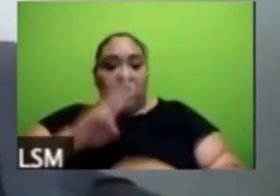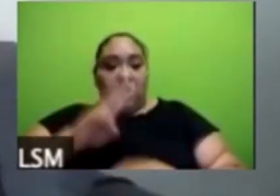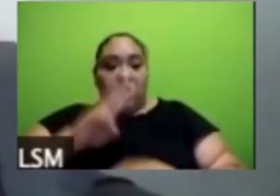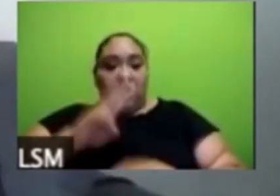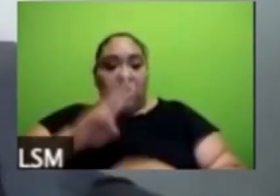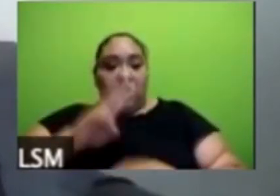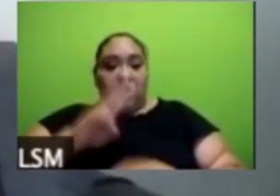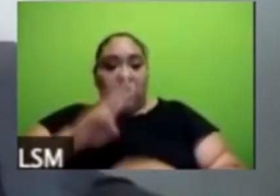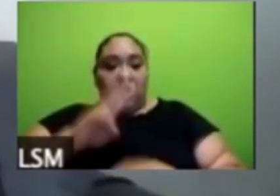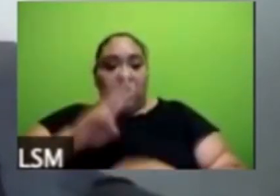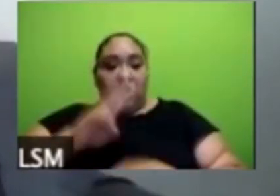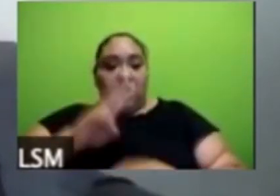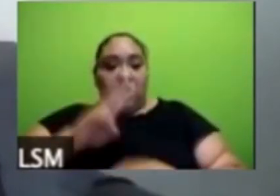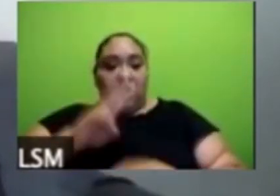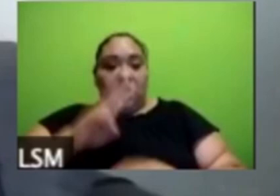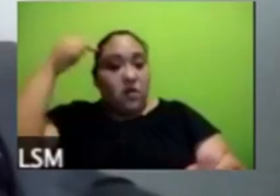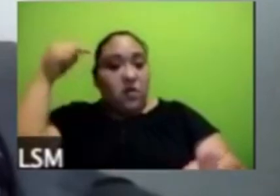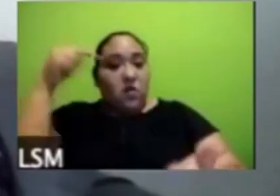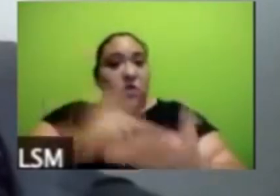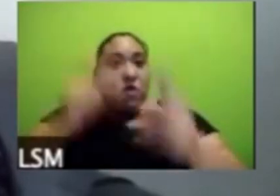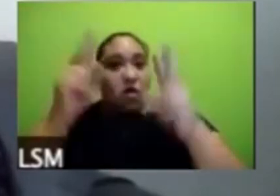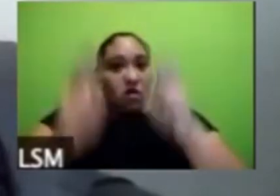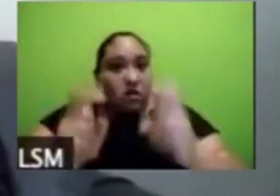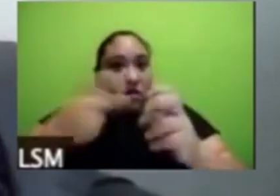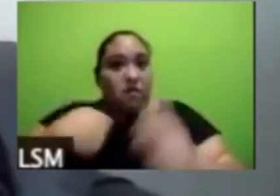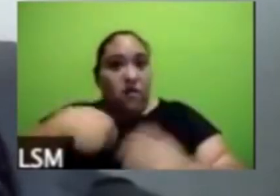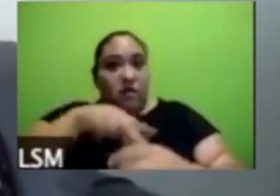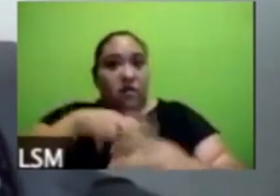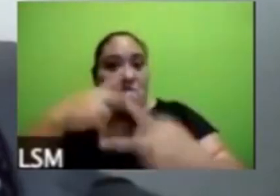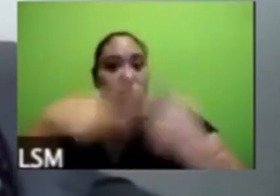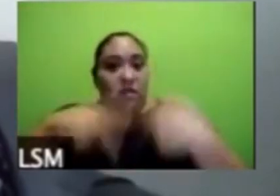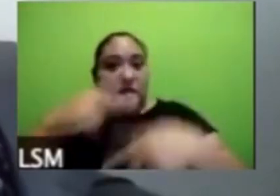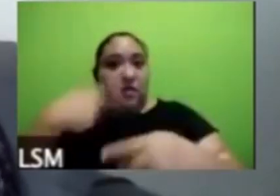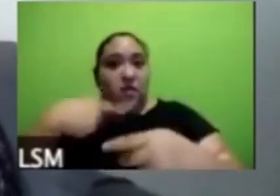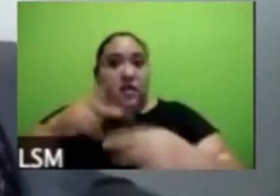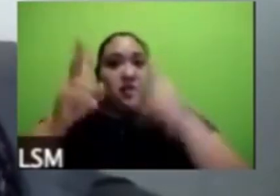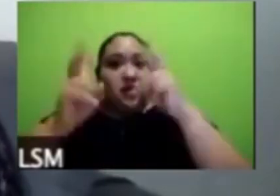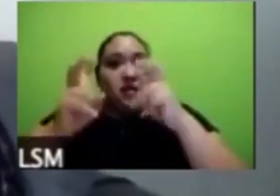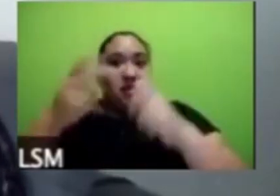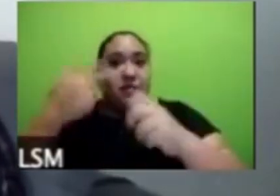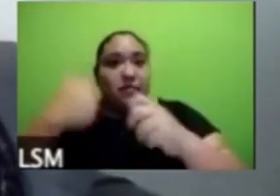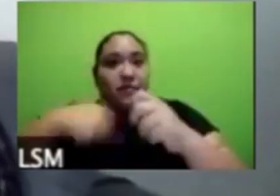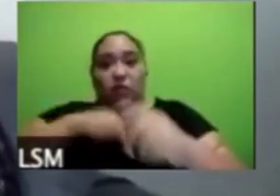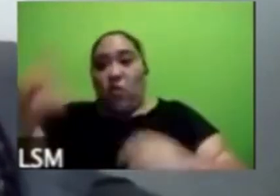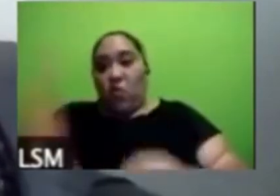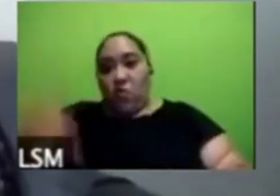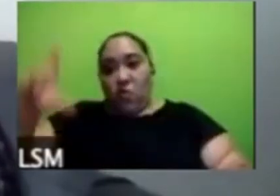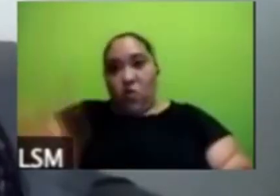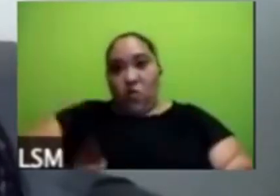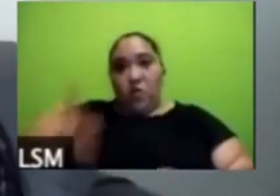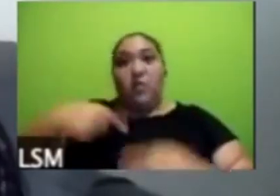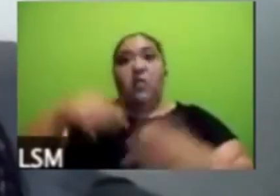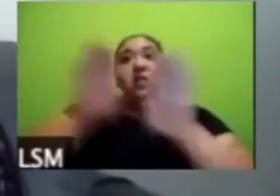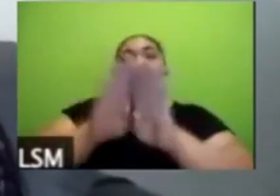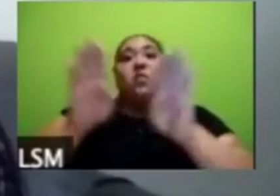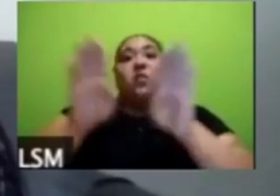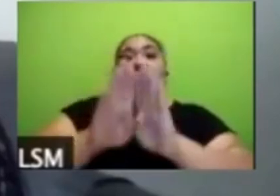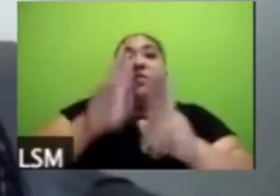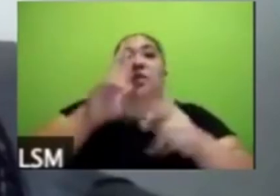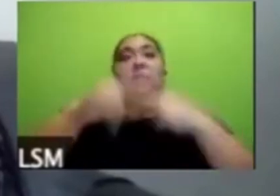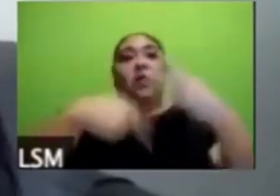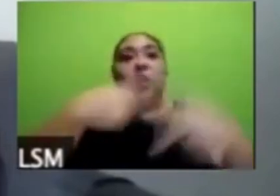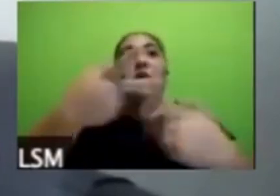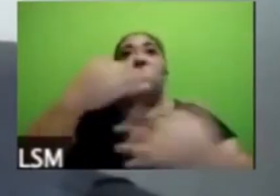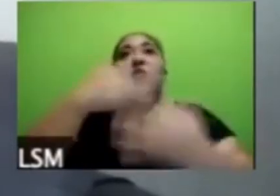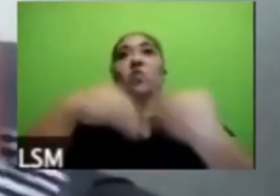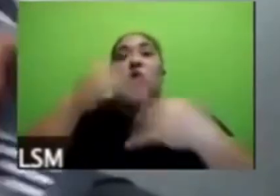es tema que nos compete a nosotros como gobierno aquí estamos Ricardo y yo ¿cómo vamos a tomar esta información sistematizarla y entonces ver